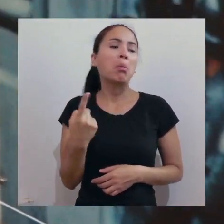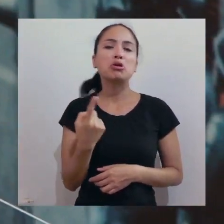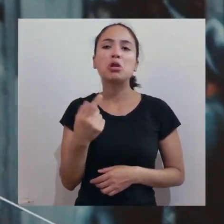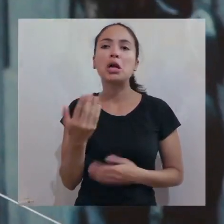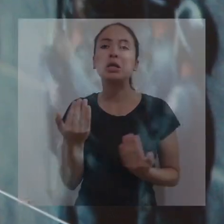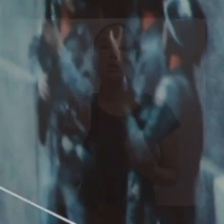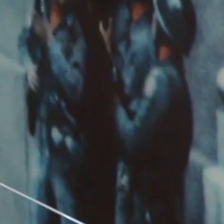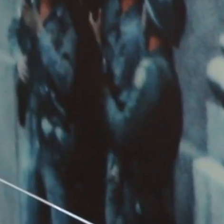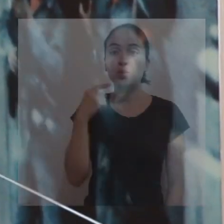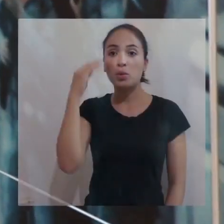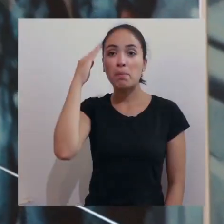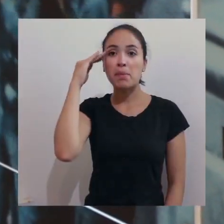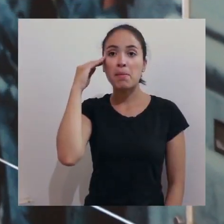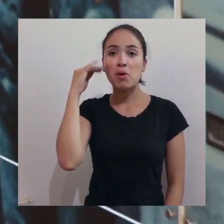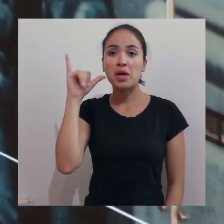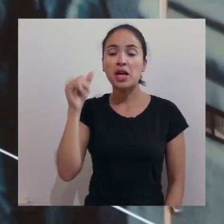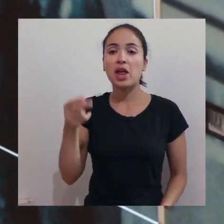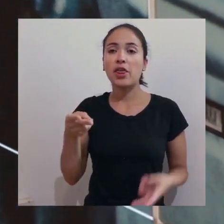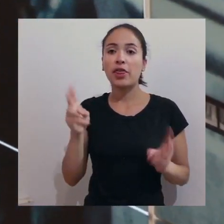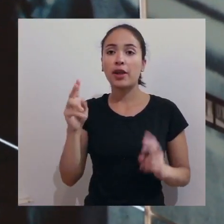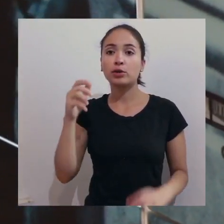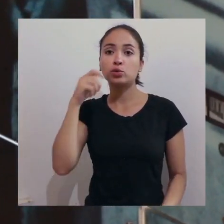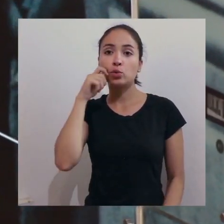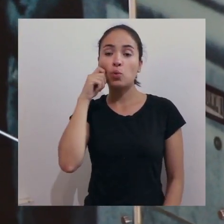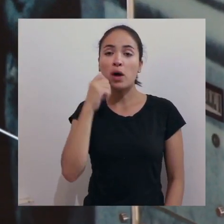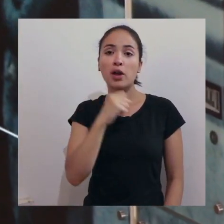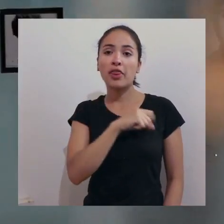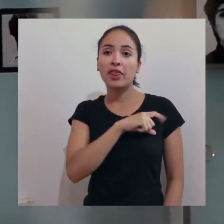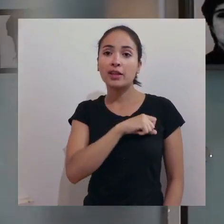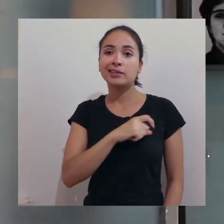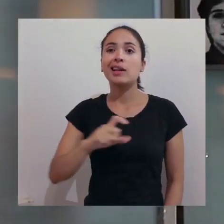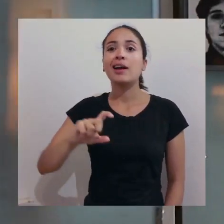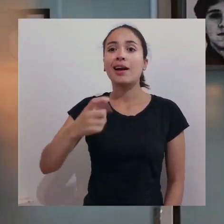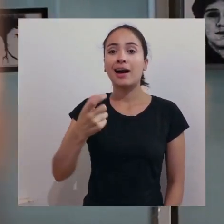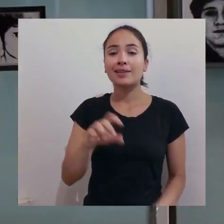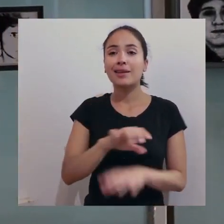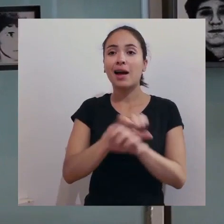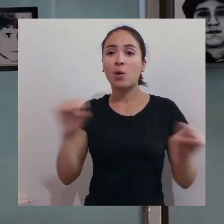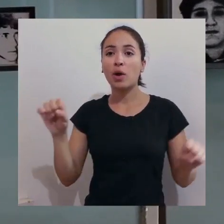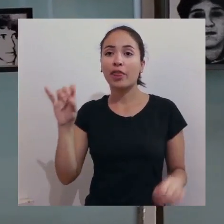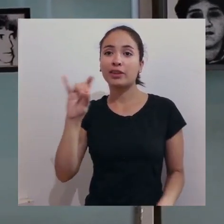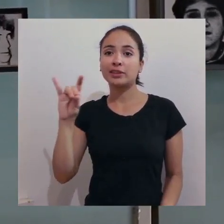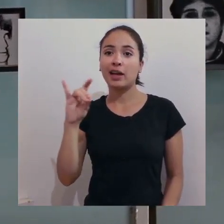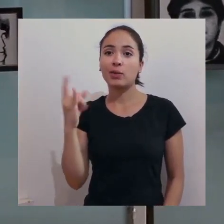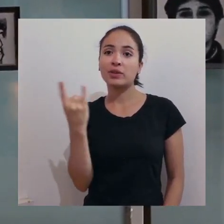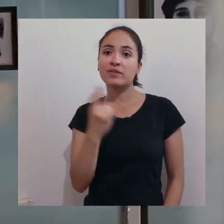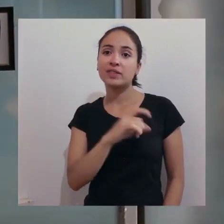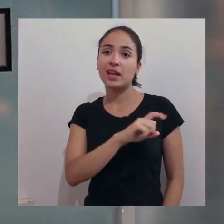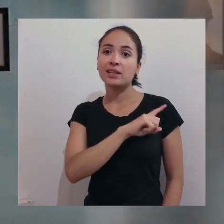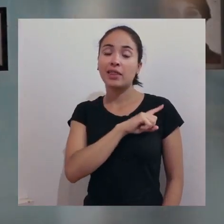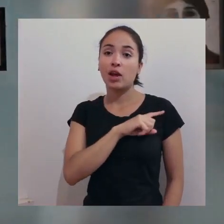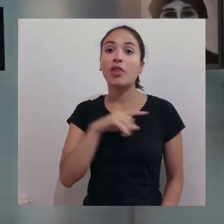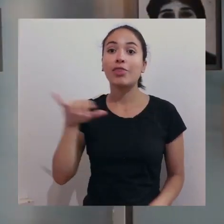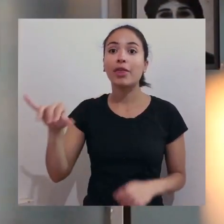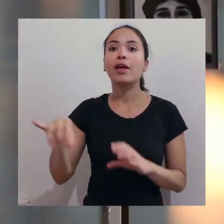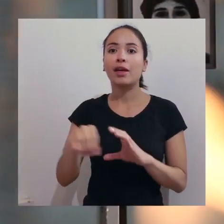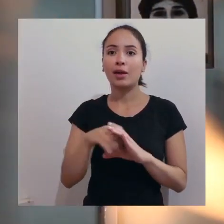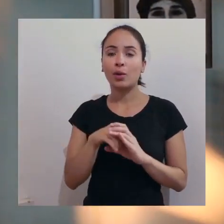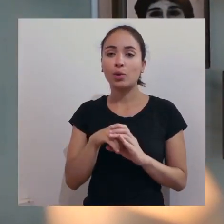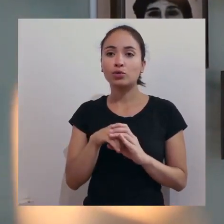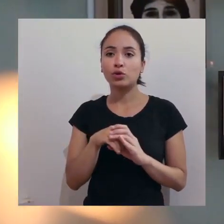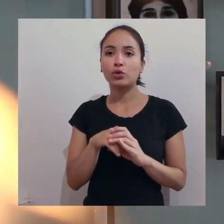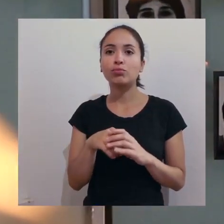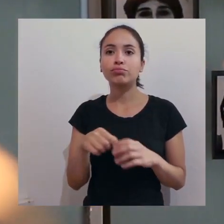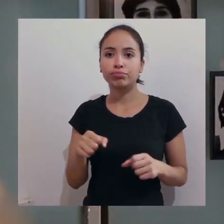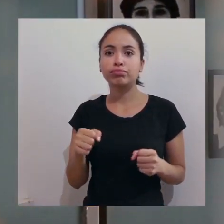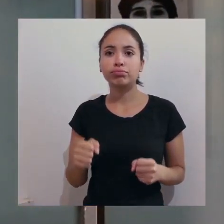necesite orientarse. El Museo de la Memoria y los Derechos Humanos de Chile, gracias al compromiso de Cenadis y Usach con Inclusión, ha implementado el